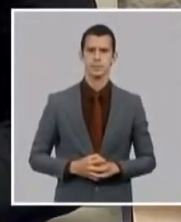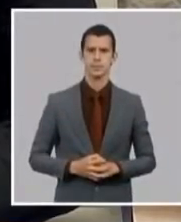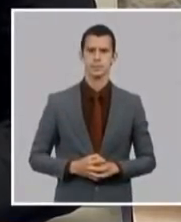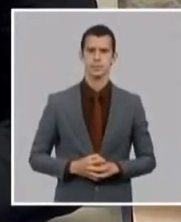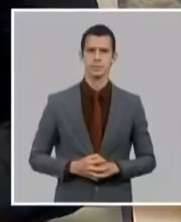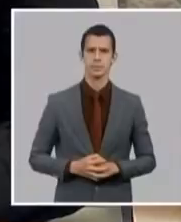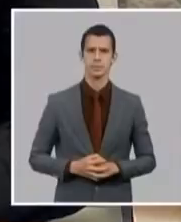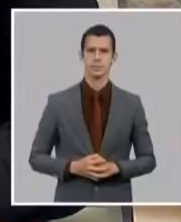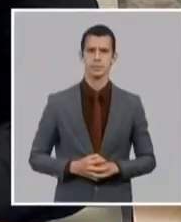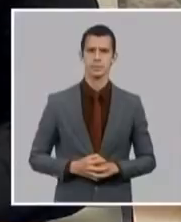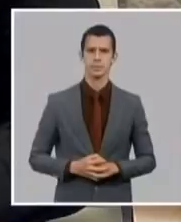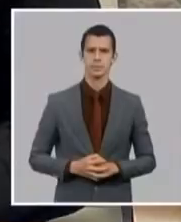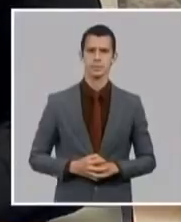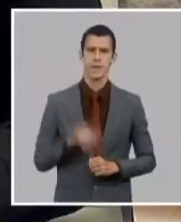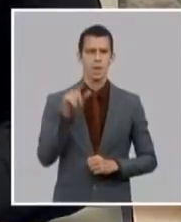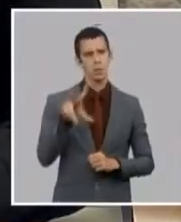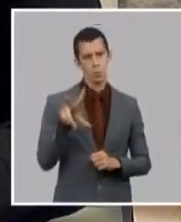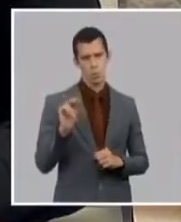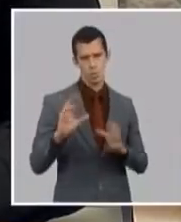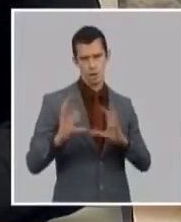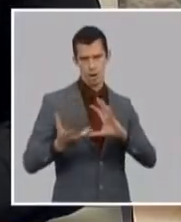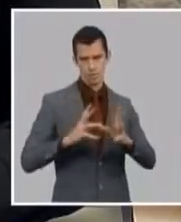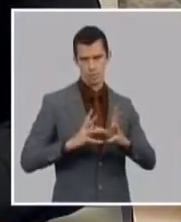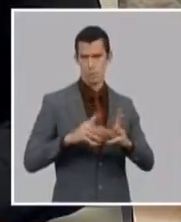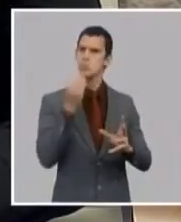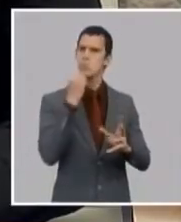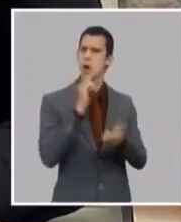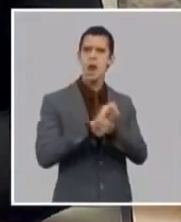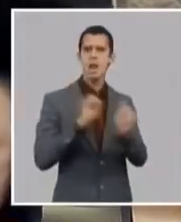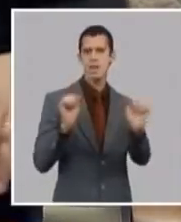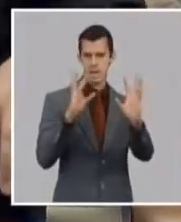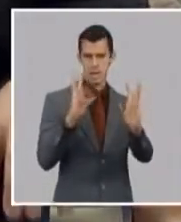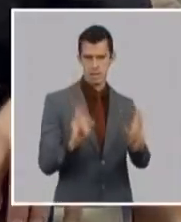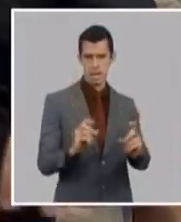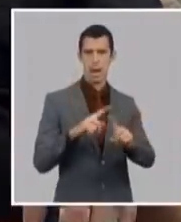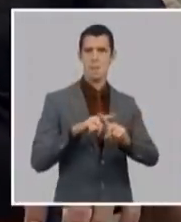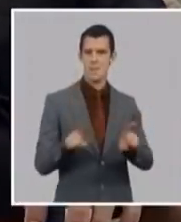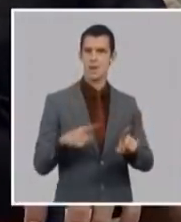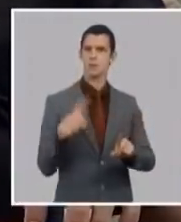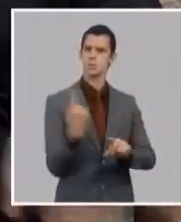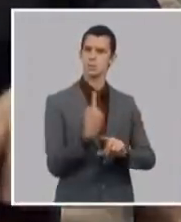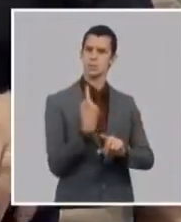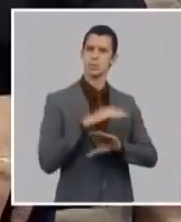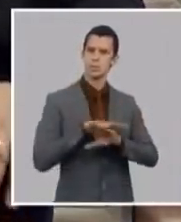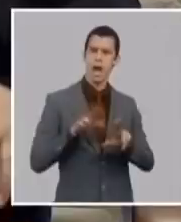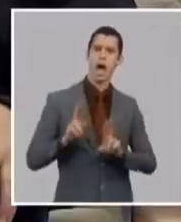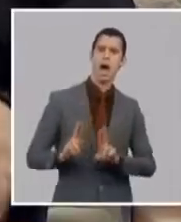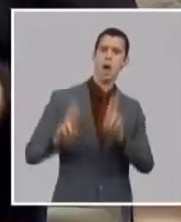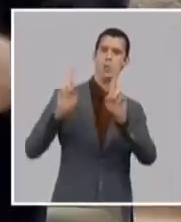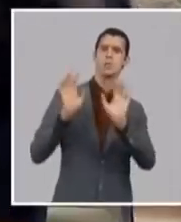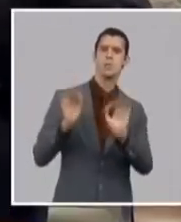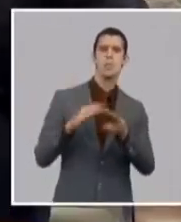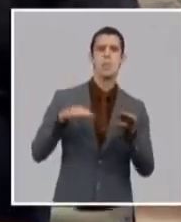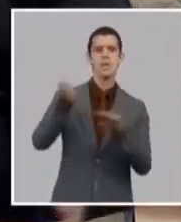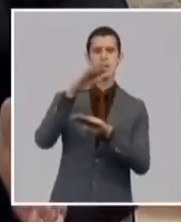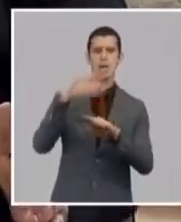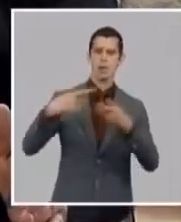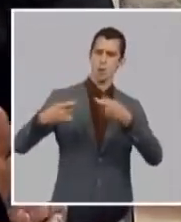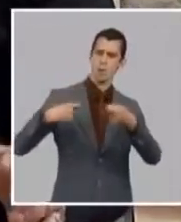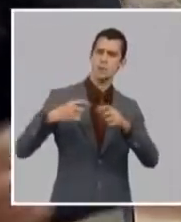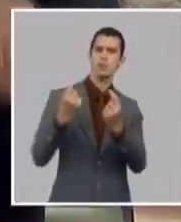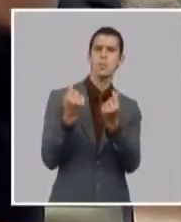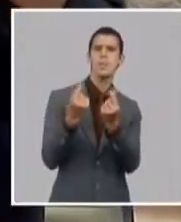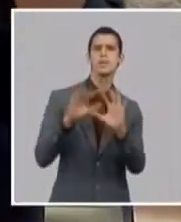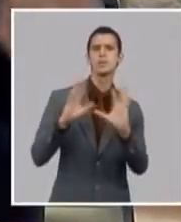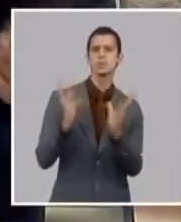amparo de la ley 113 y con lo cual su implementación se requiere modificar y ya se va a modificar